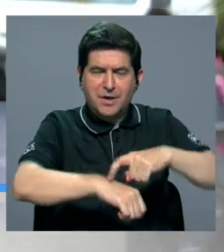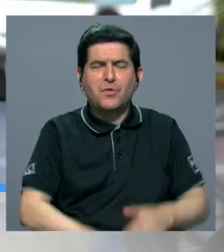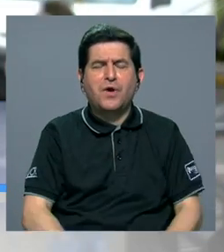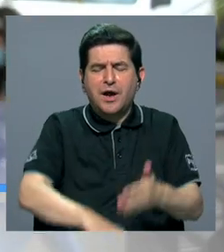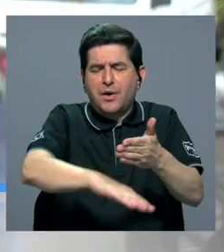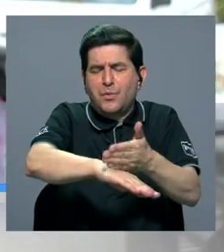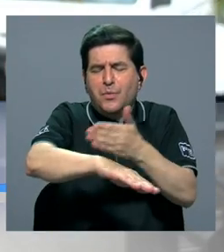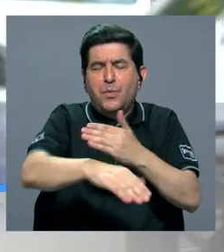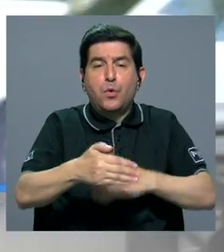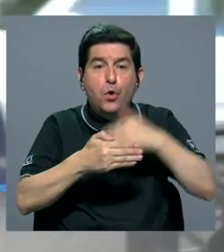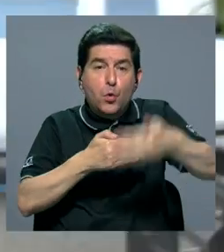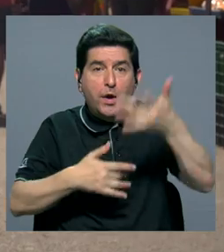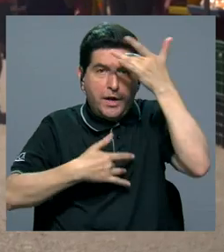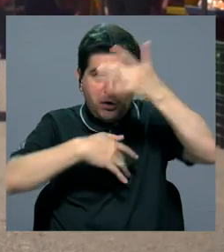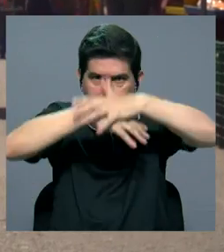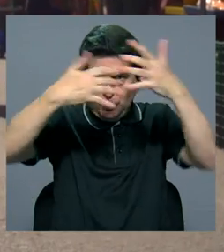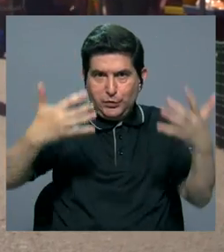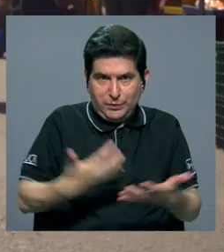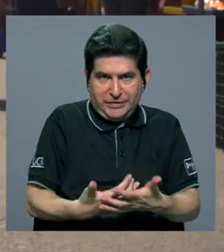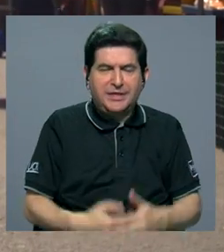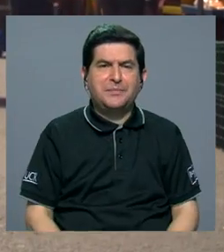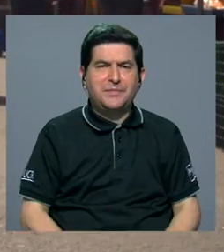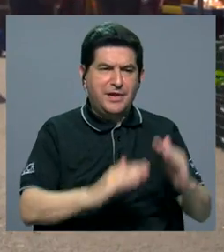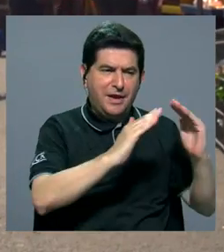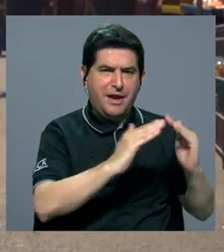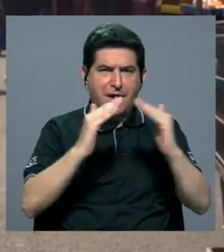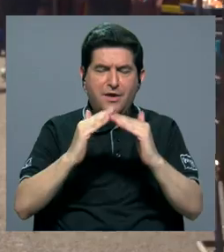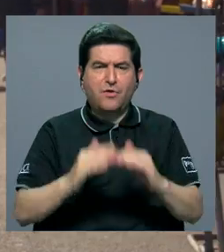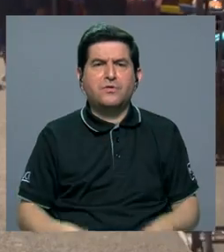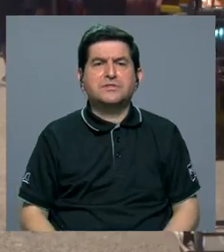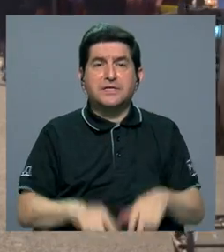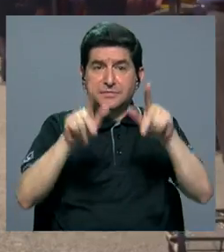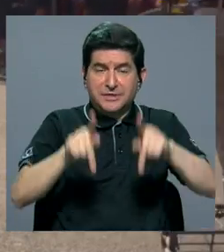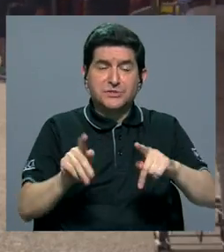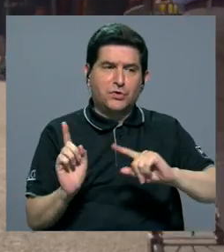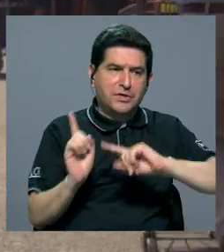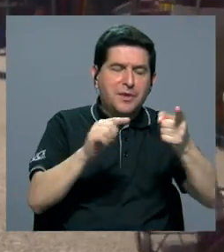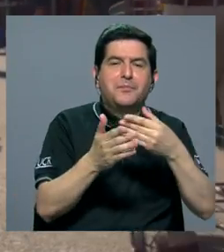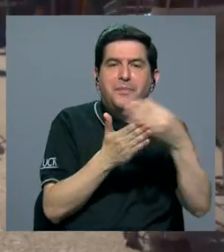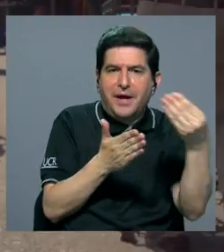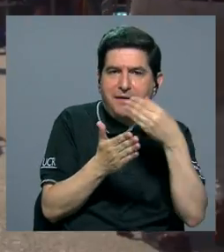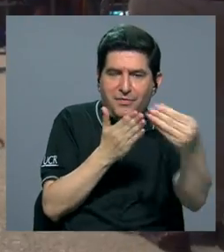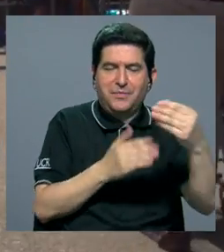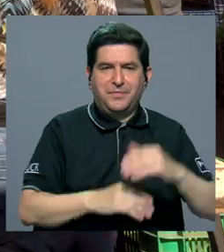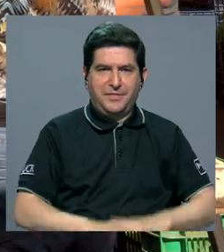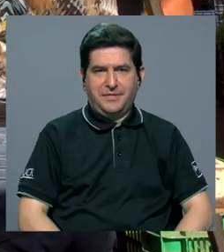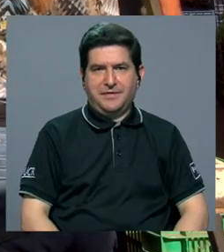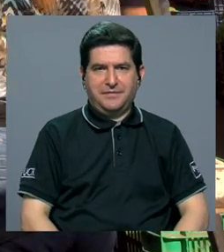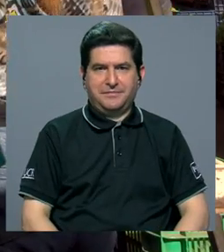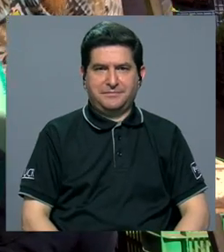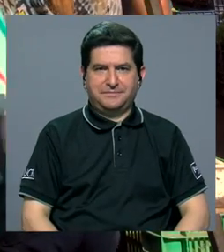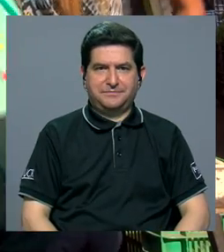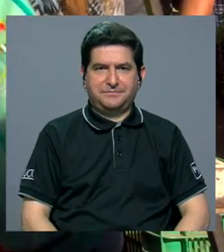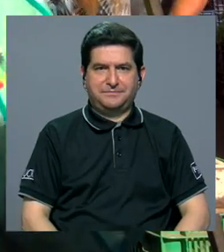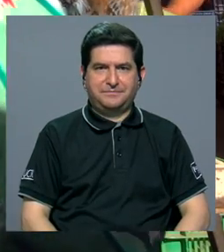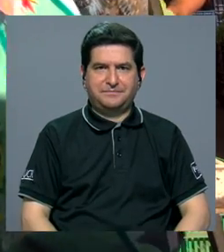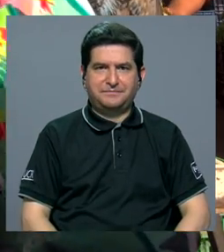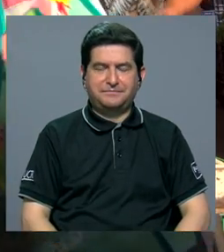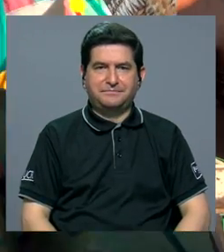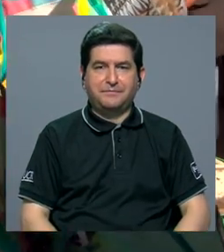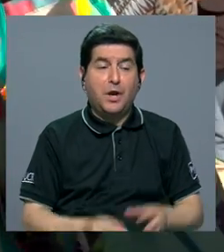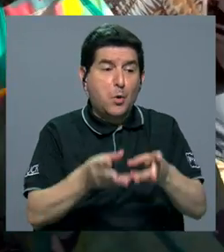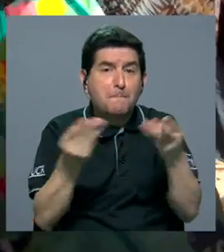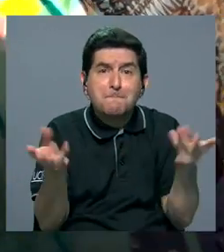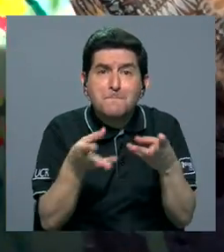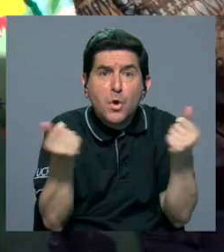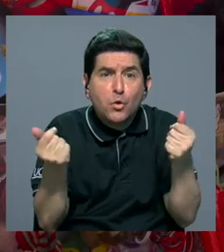recuperación de la pandemia, donde los hogares han salido a comprar y la